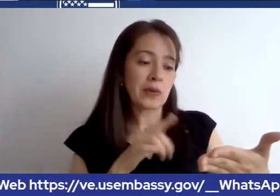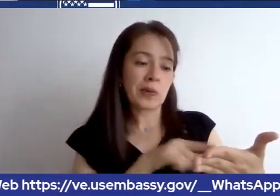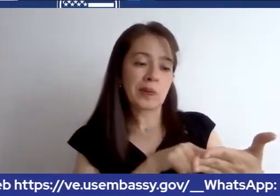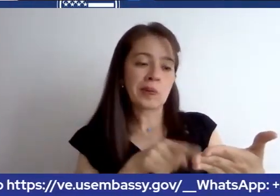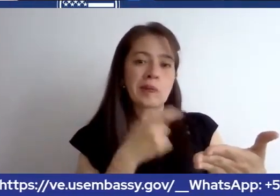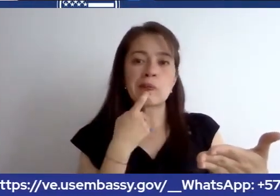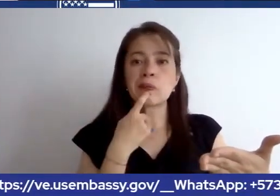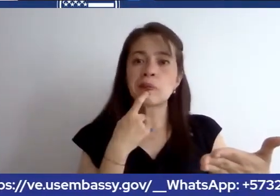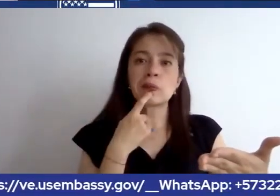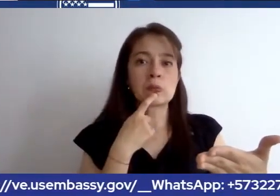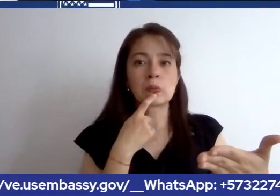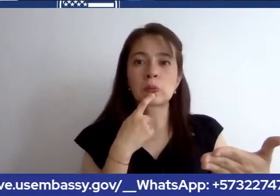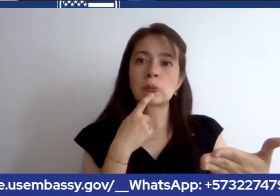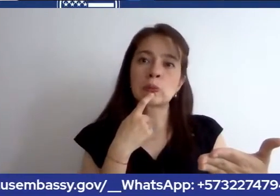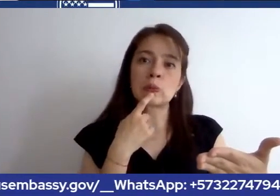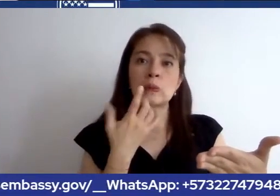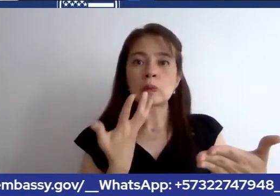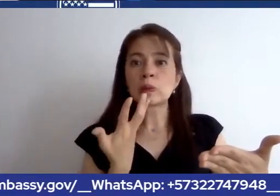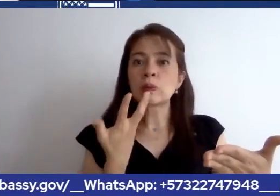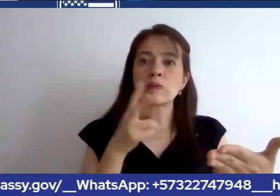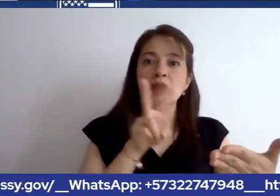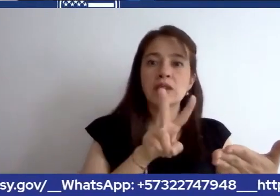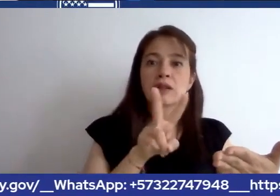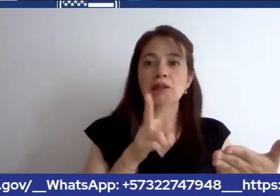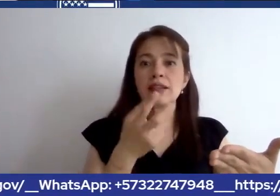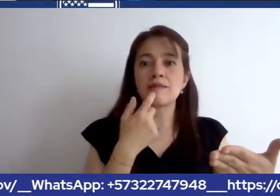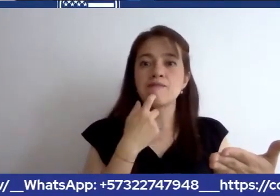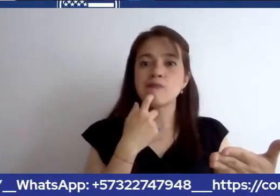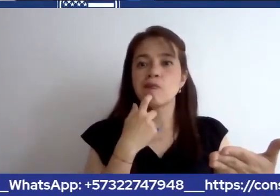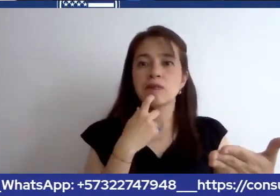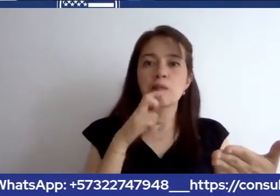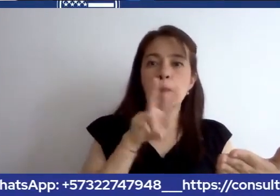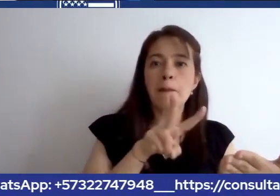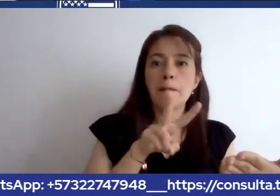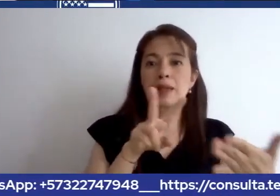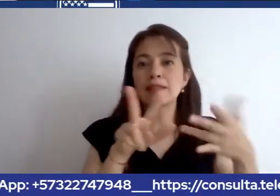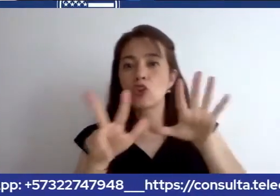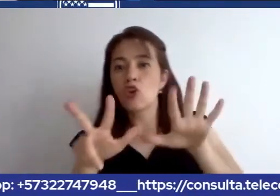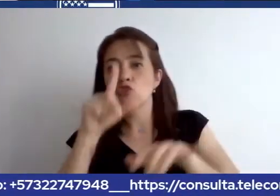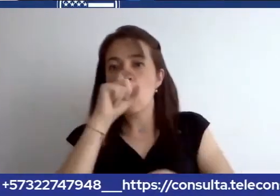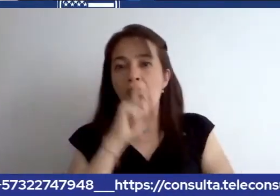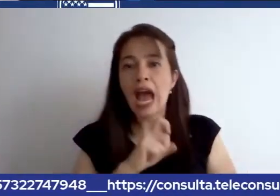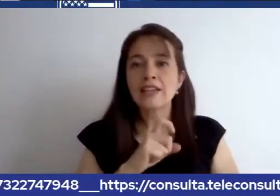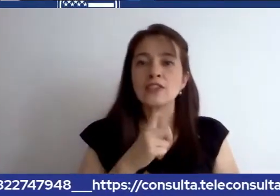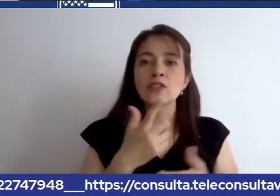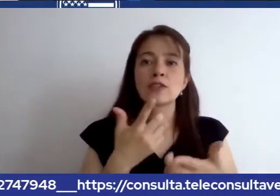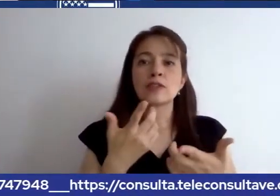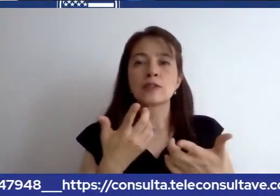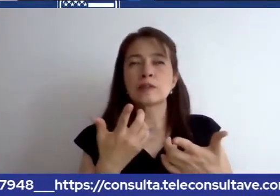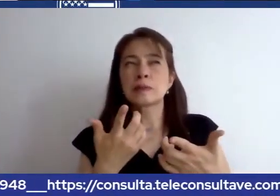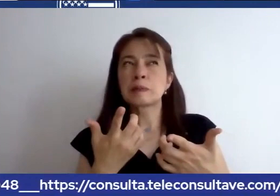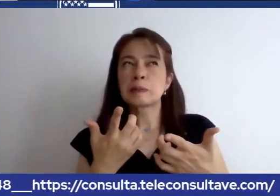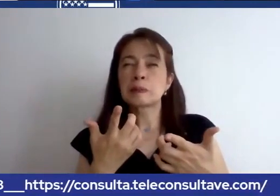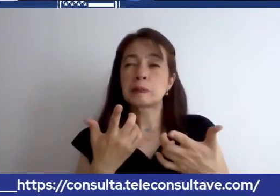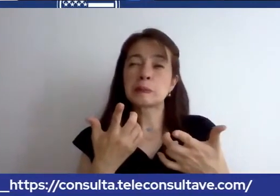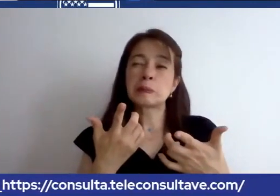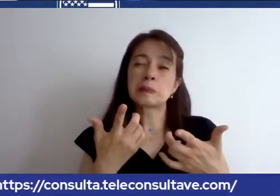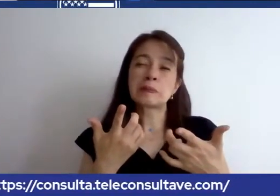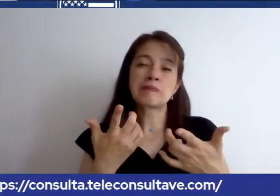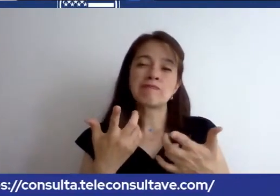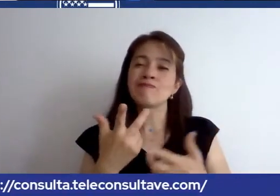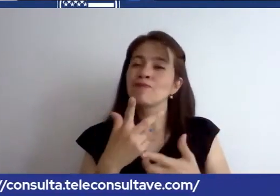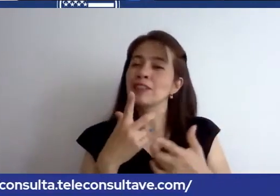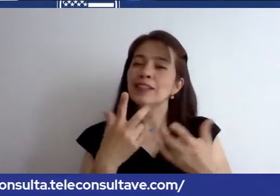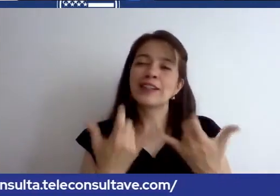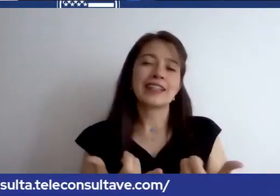son de 20, pues es de 28 años anteriormente, no